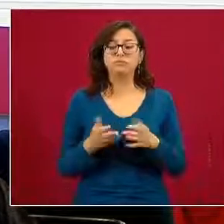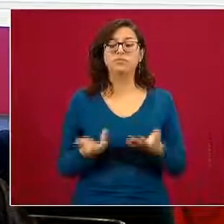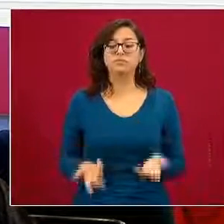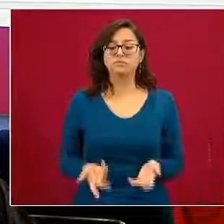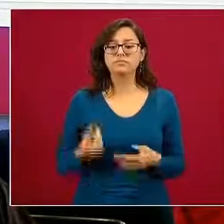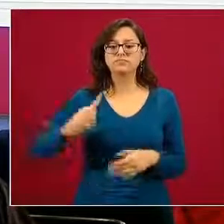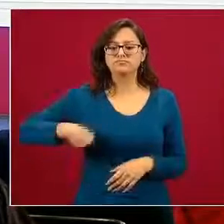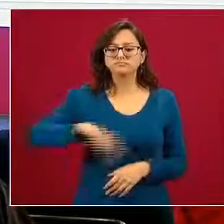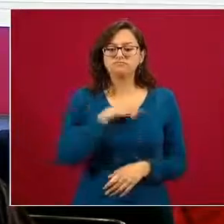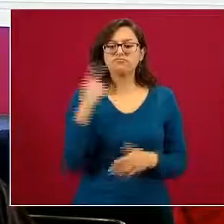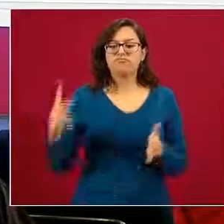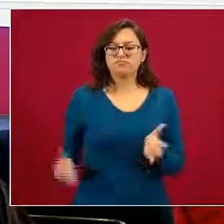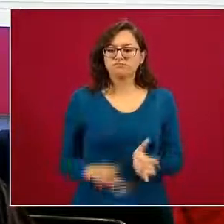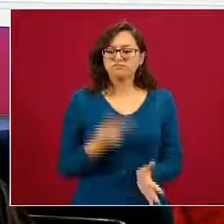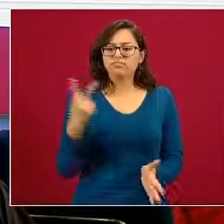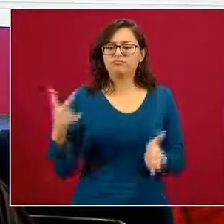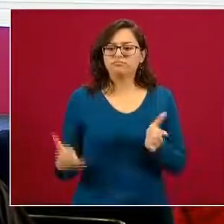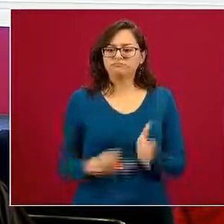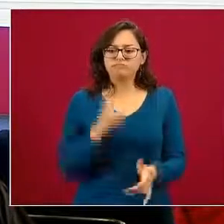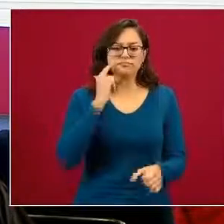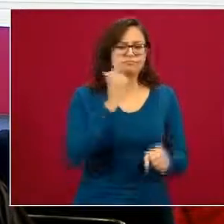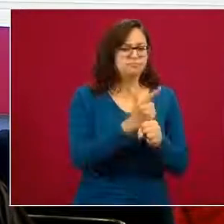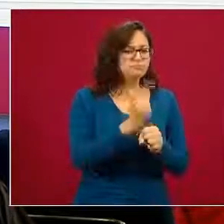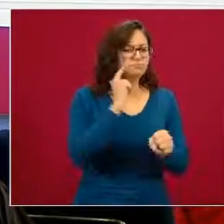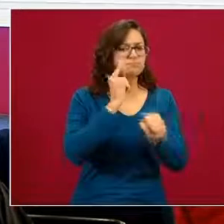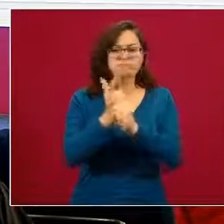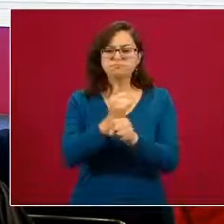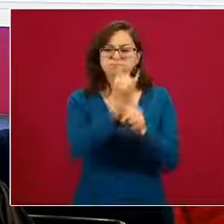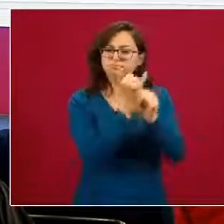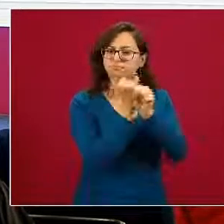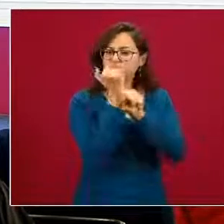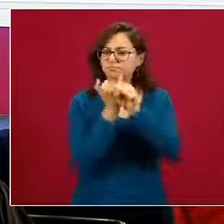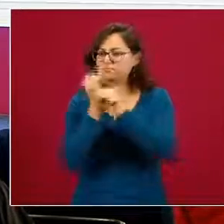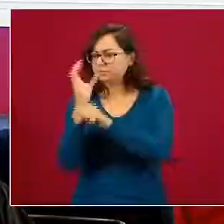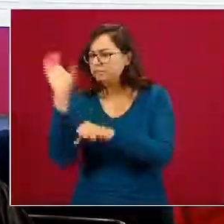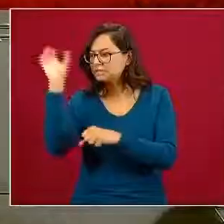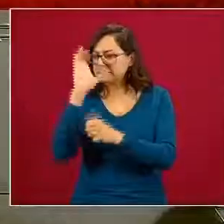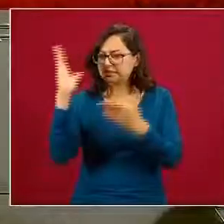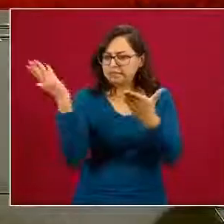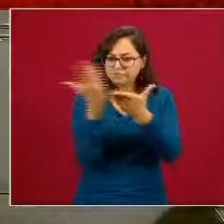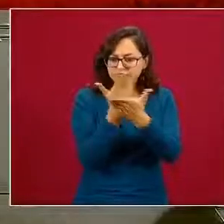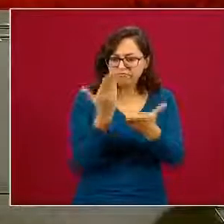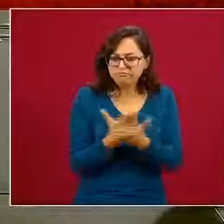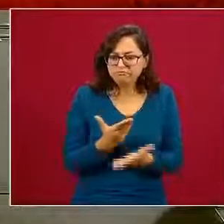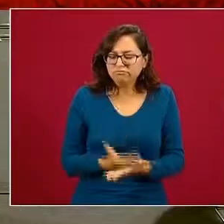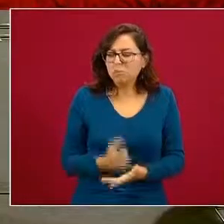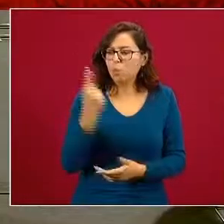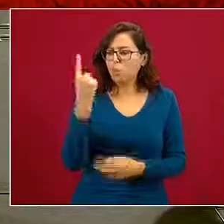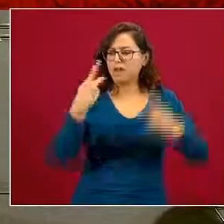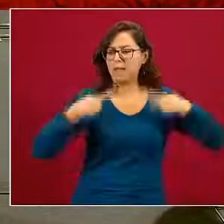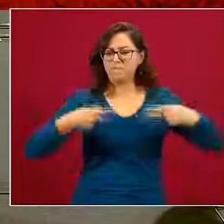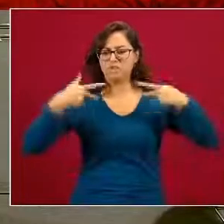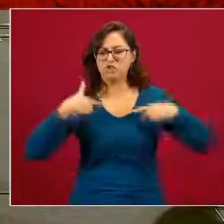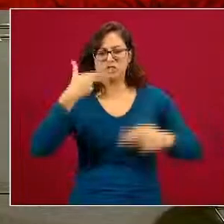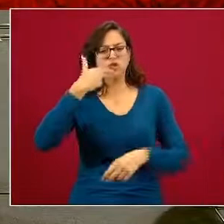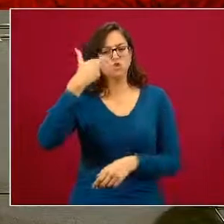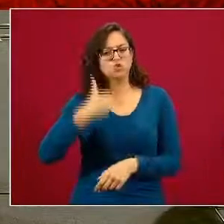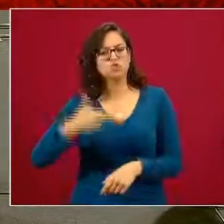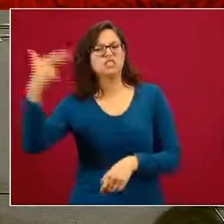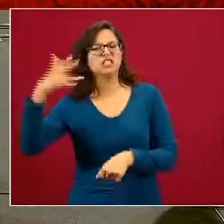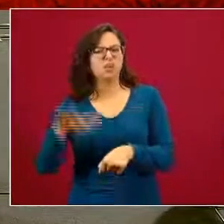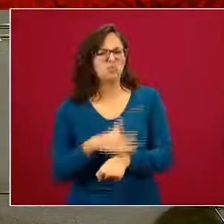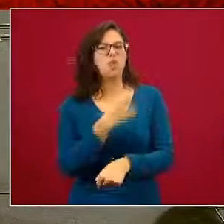cada vez más conocimientos evidencia científica de cuáles son los factores de los que han hablado los colegas